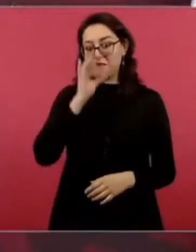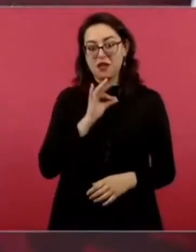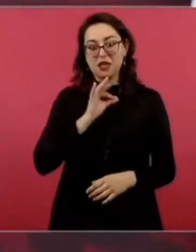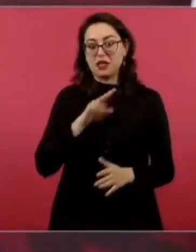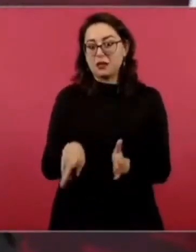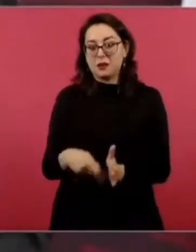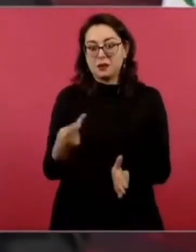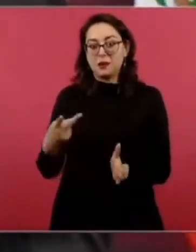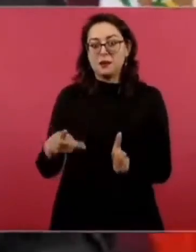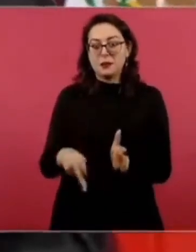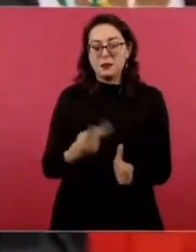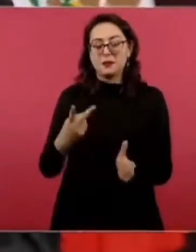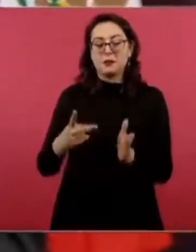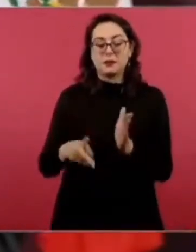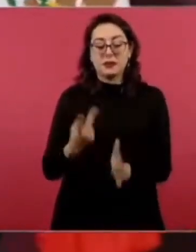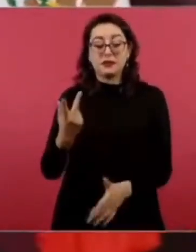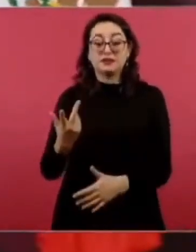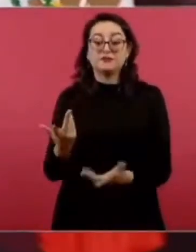que